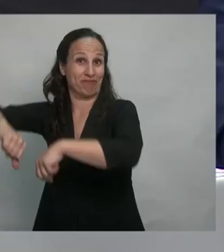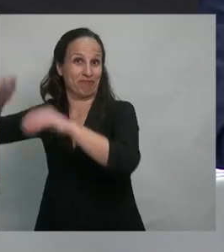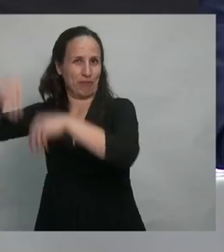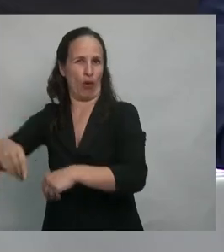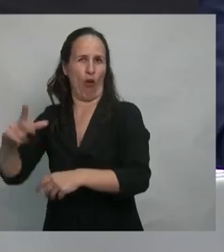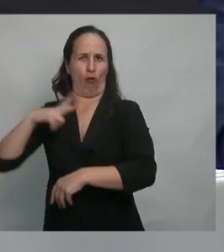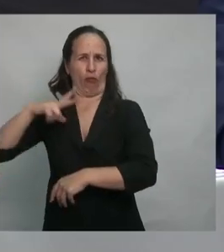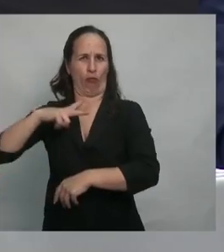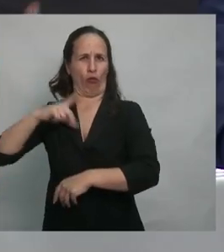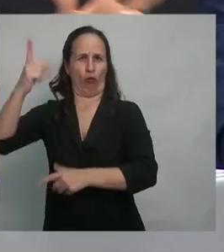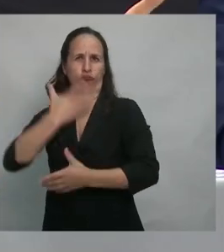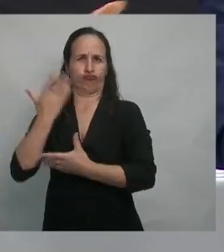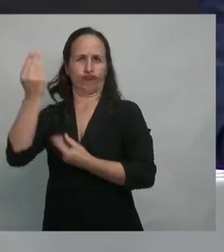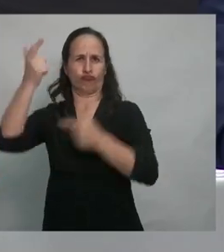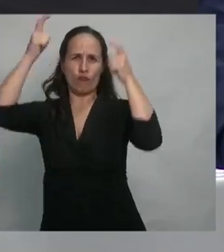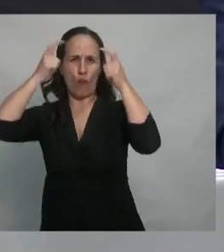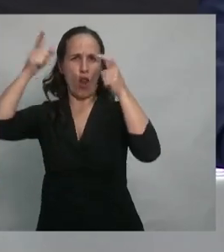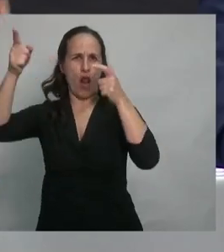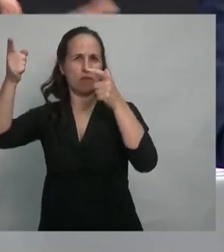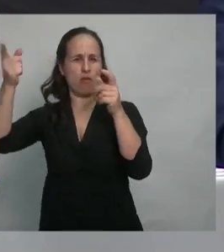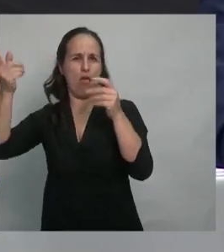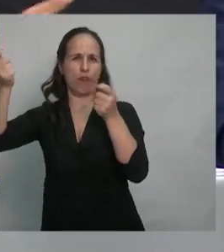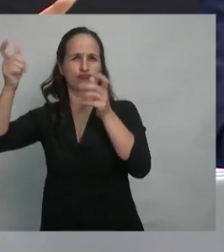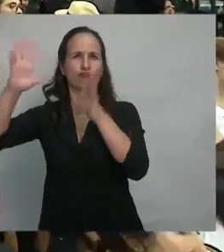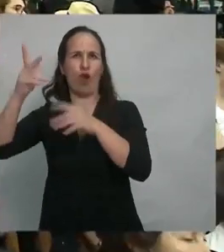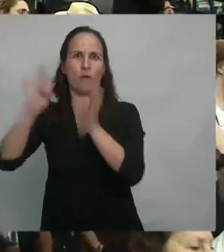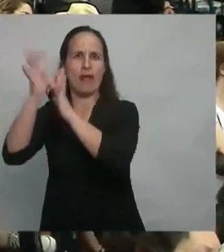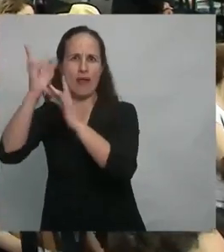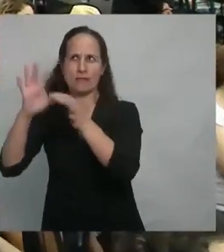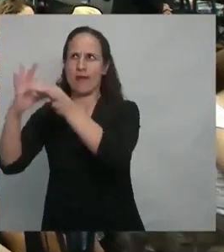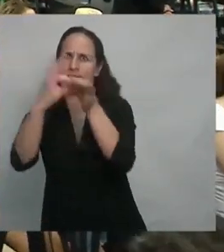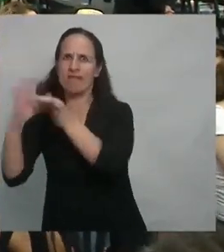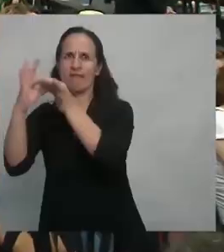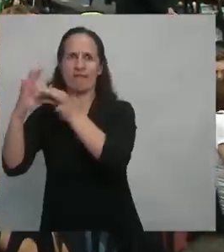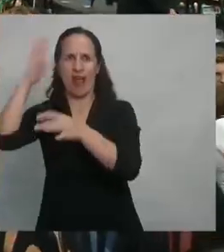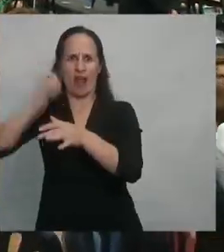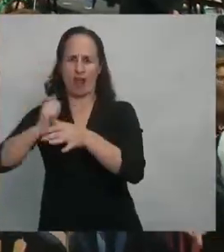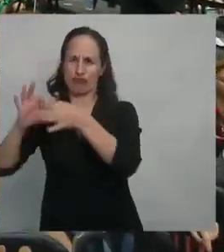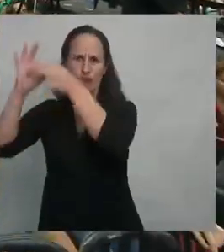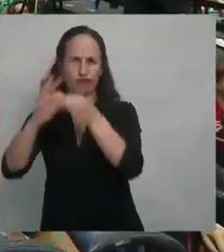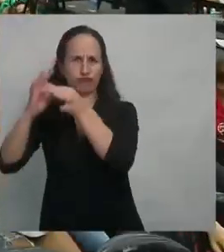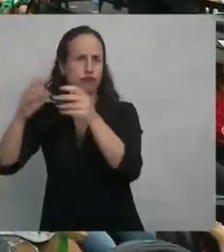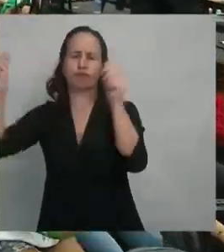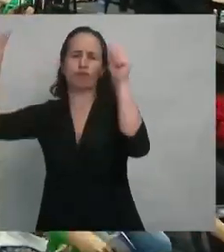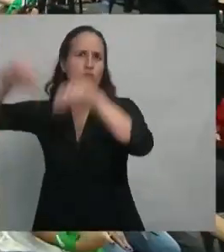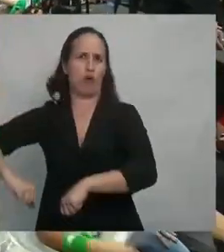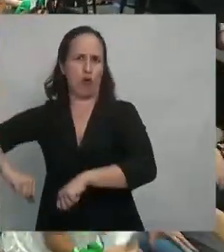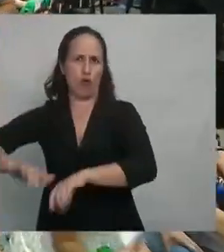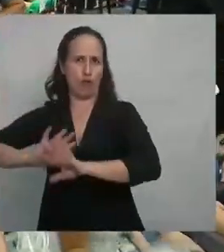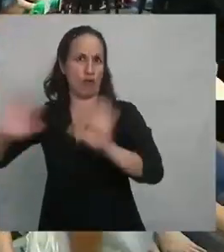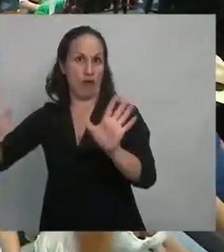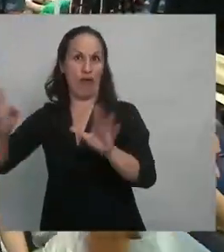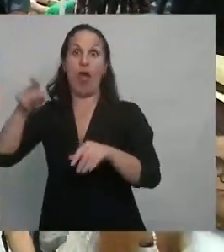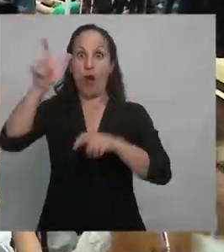la aristocracia, la monarquía, el clero y el ejército que eran los que gobernaban. Y al surgir el